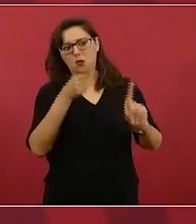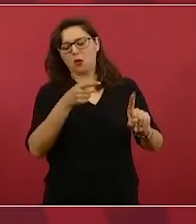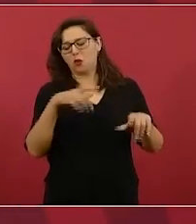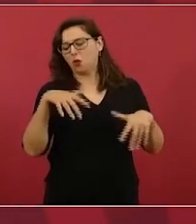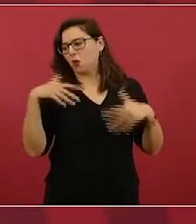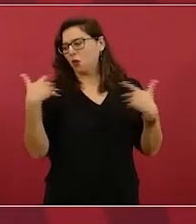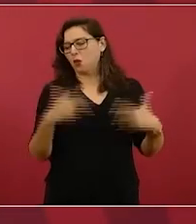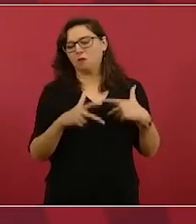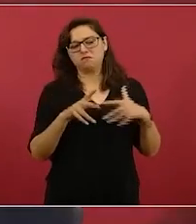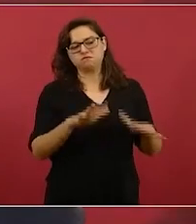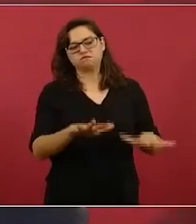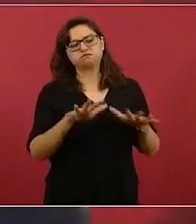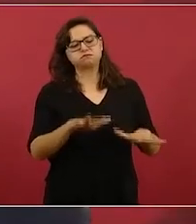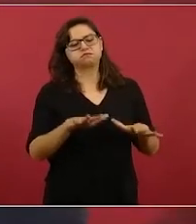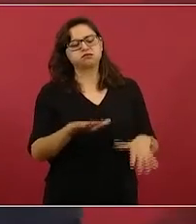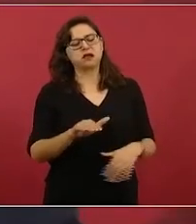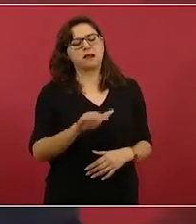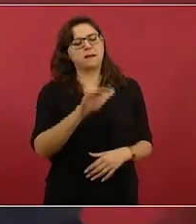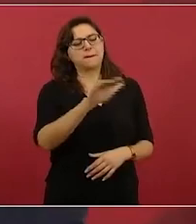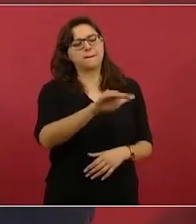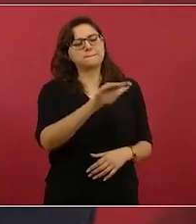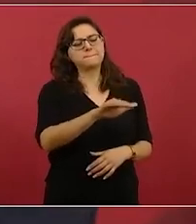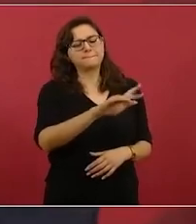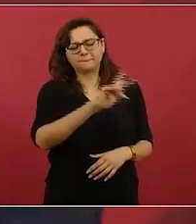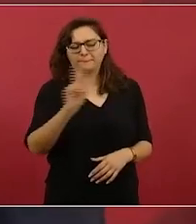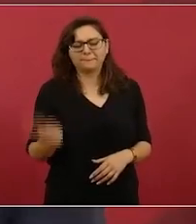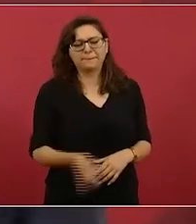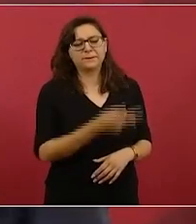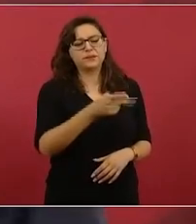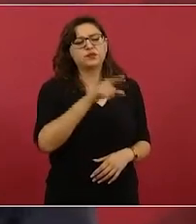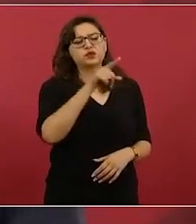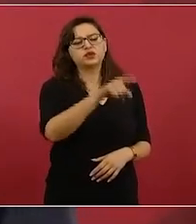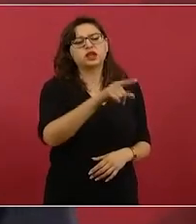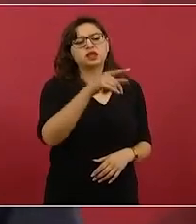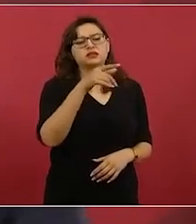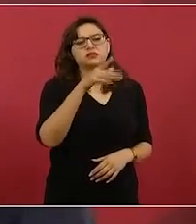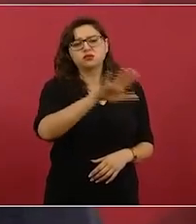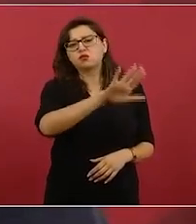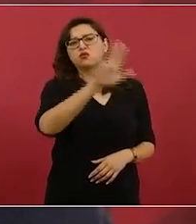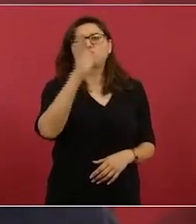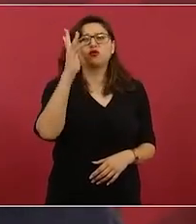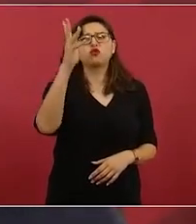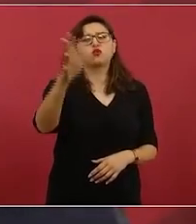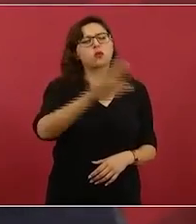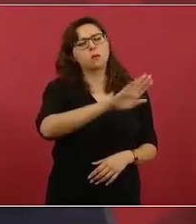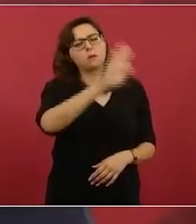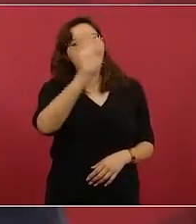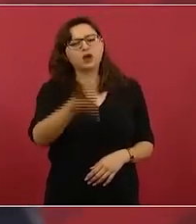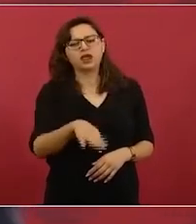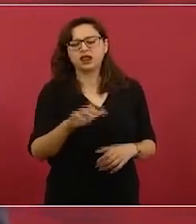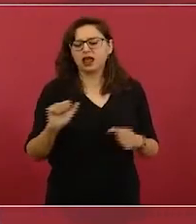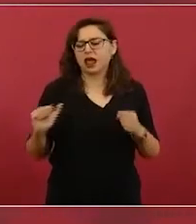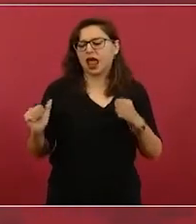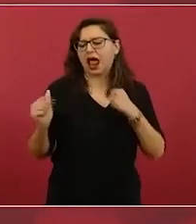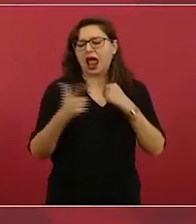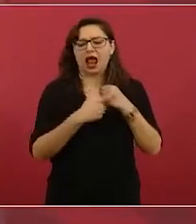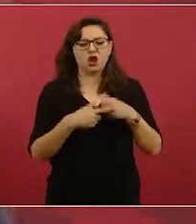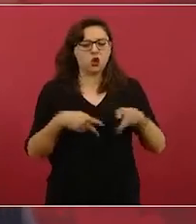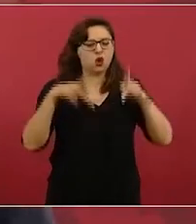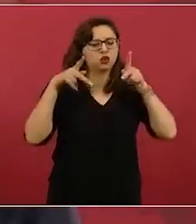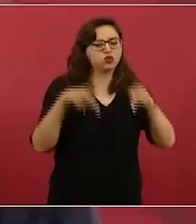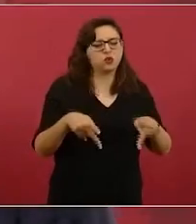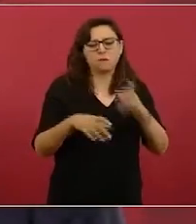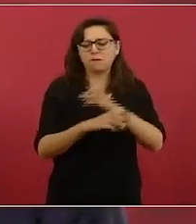¿Qué le gustaría llevarse cuando muera a su tumba?